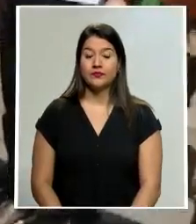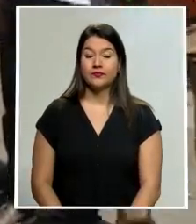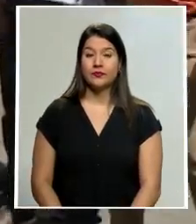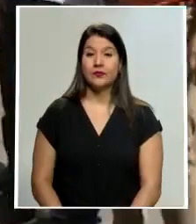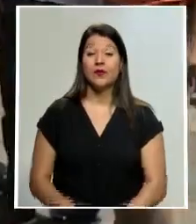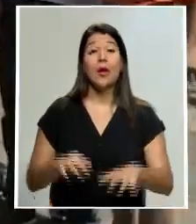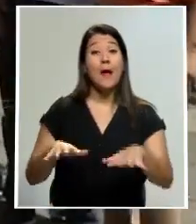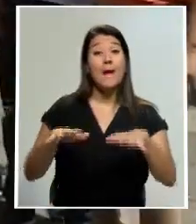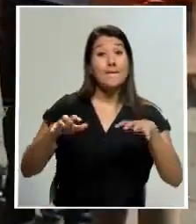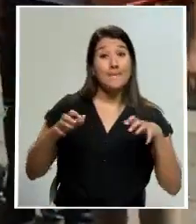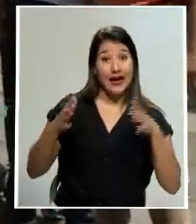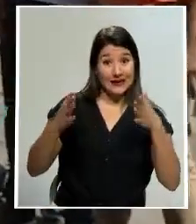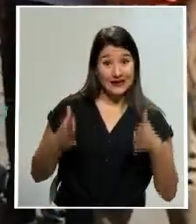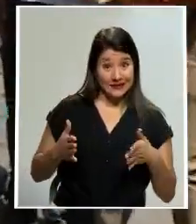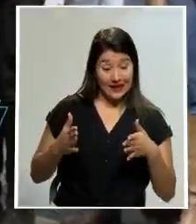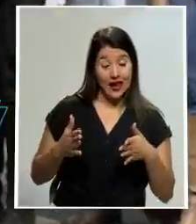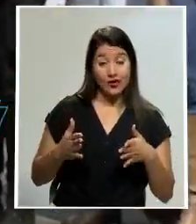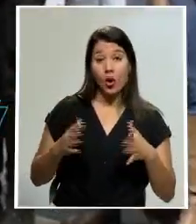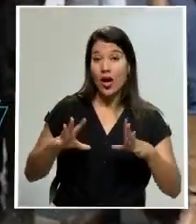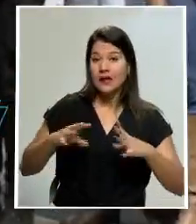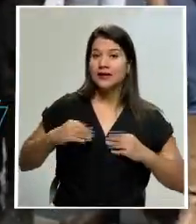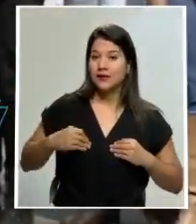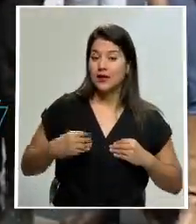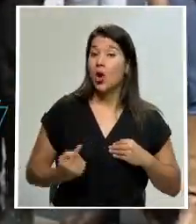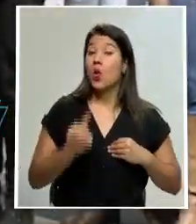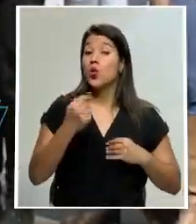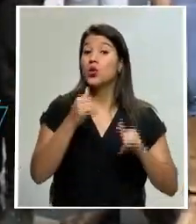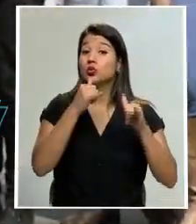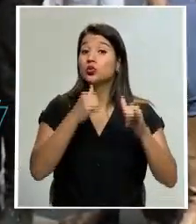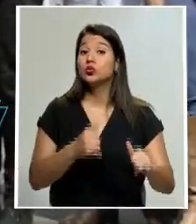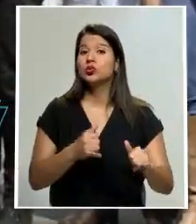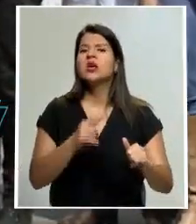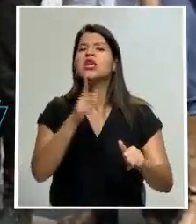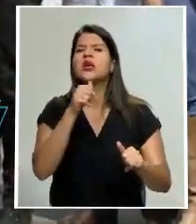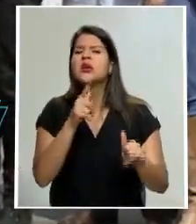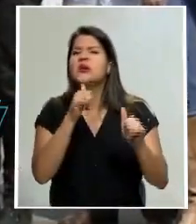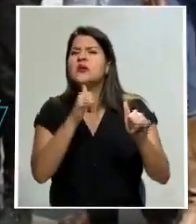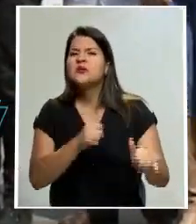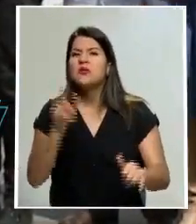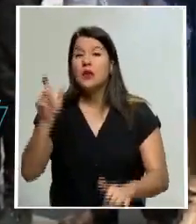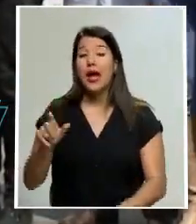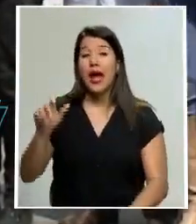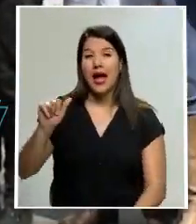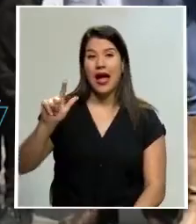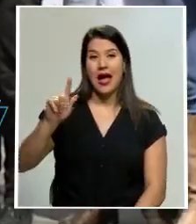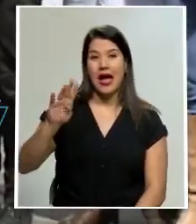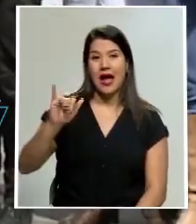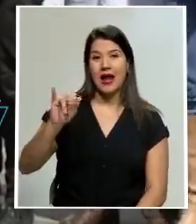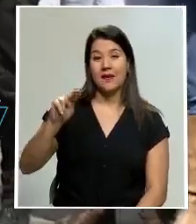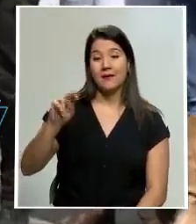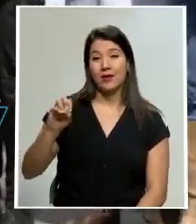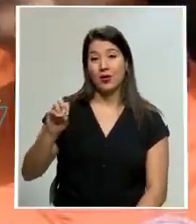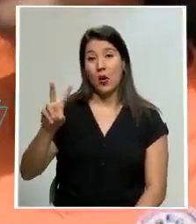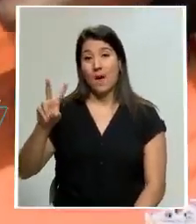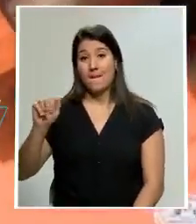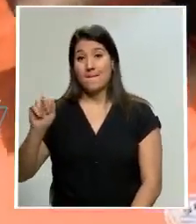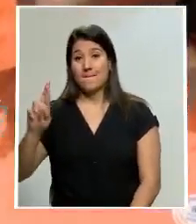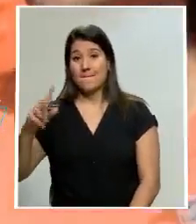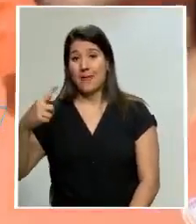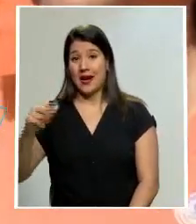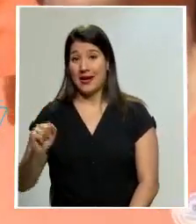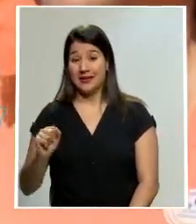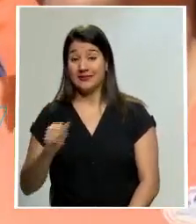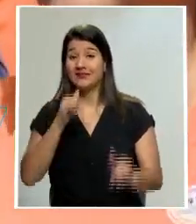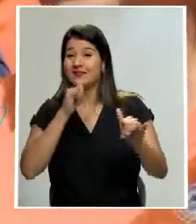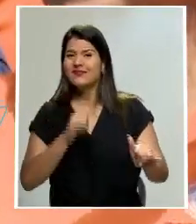Los magistrados acogieron para estudio una acción de inconstitucionalidad contra la ley de huelgas. Esta acción fue presentada por el secretario